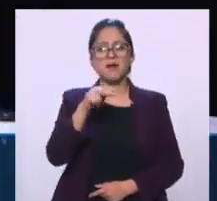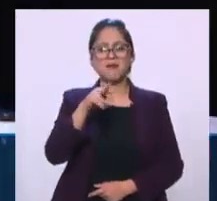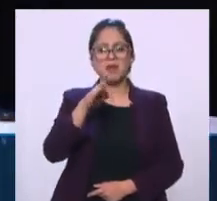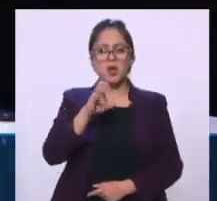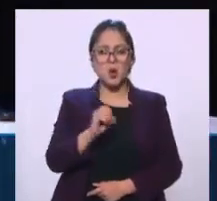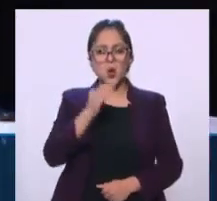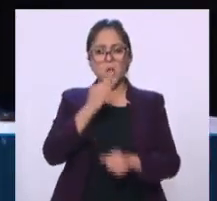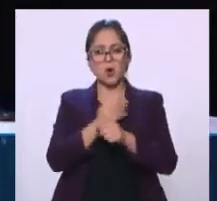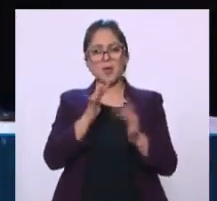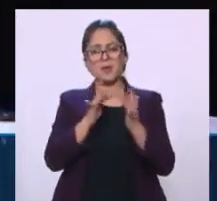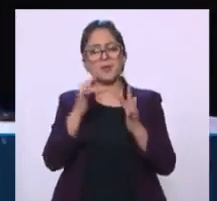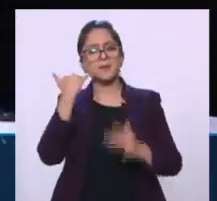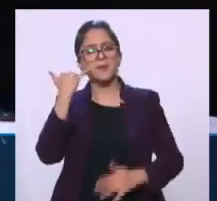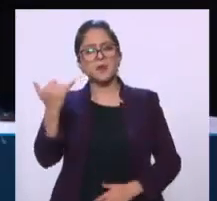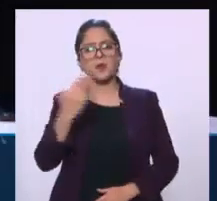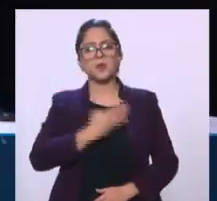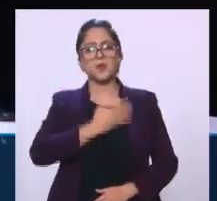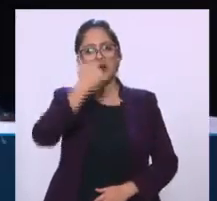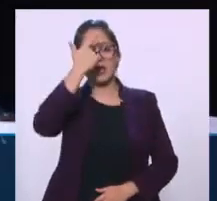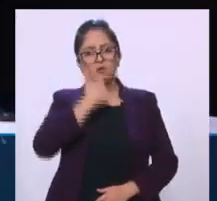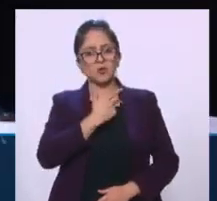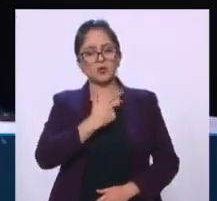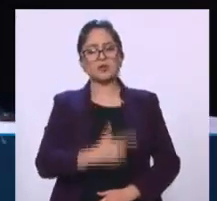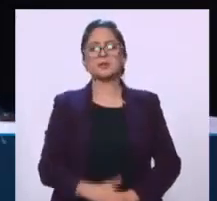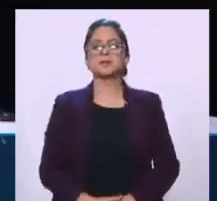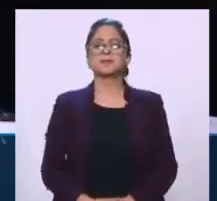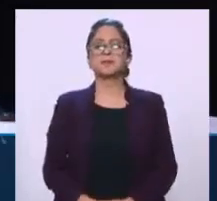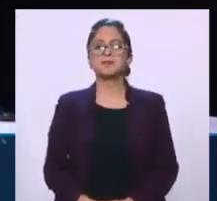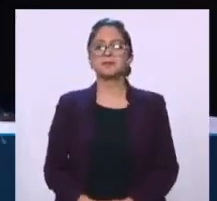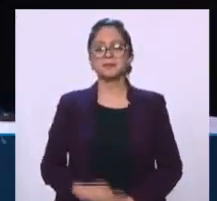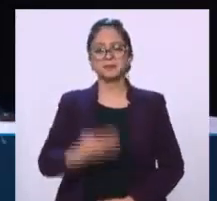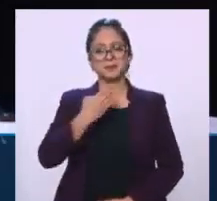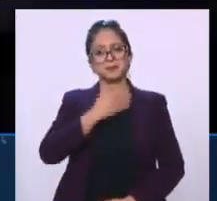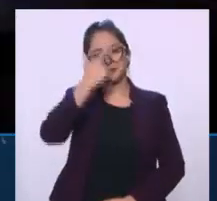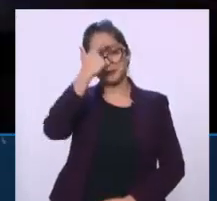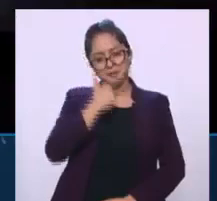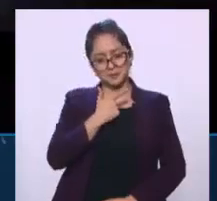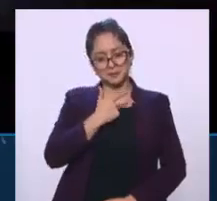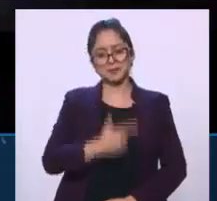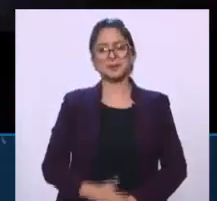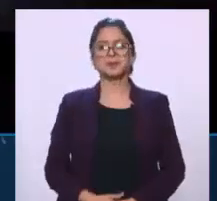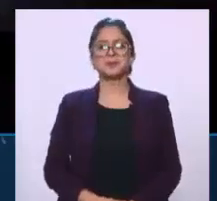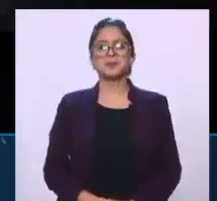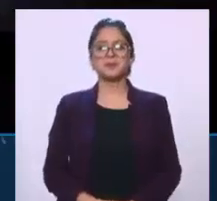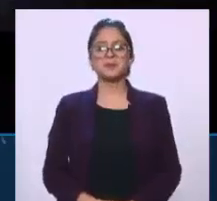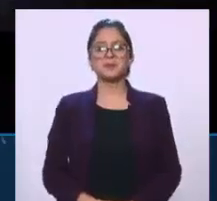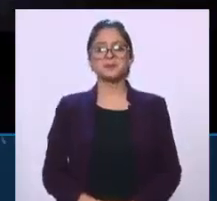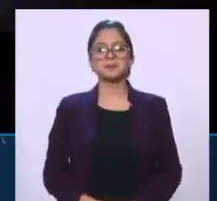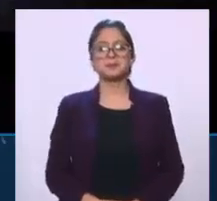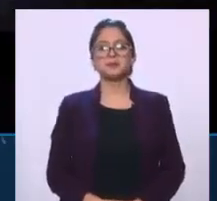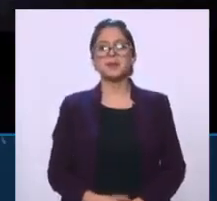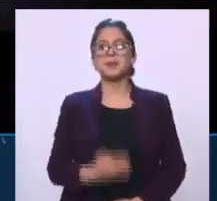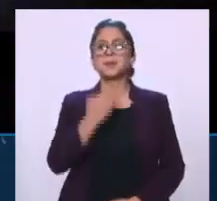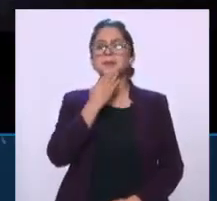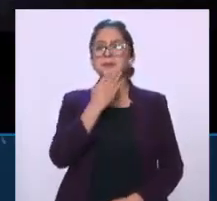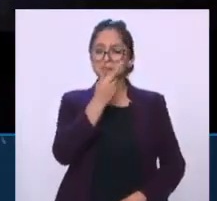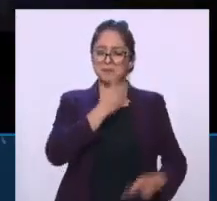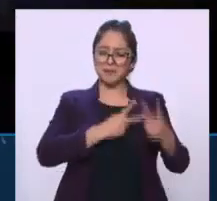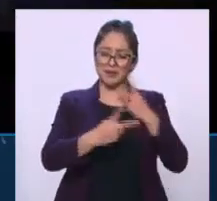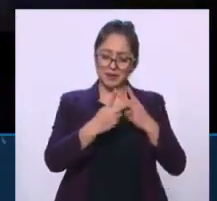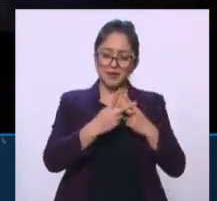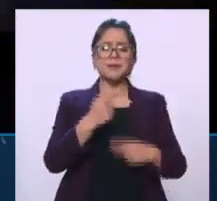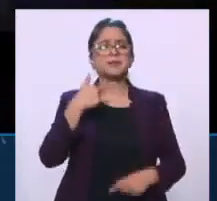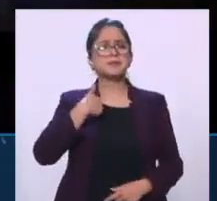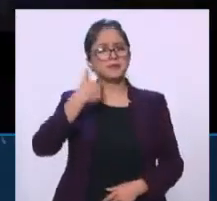ya estás en la línea, buenas noches. Sí, buenas noches. Pues estamos, bienvenido, estamos viendo que es un problema que tiene